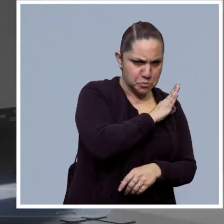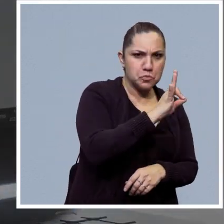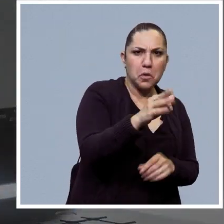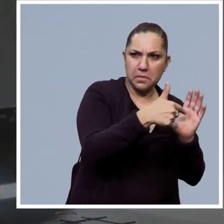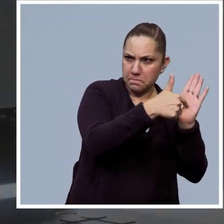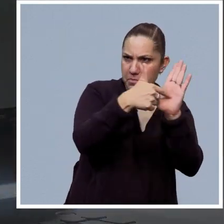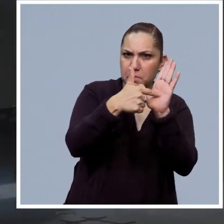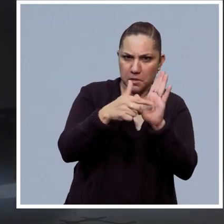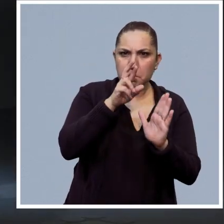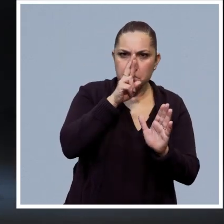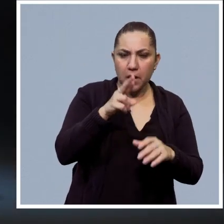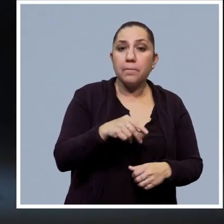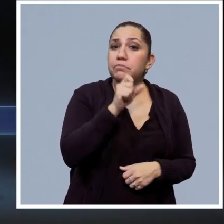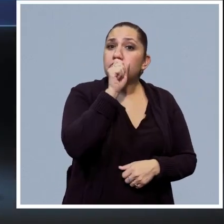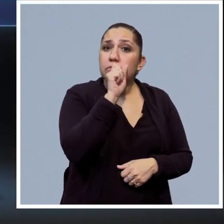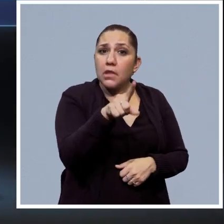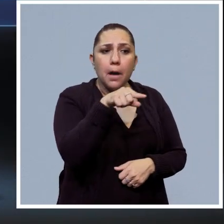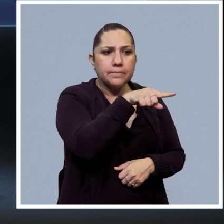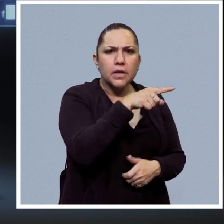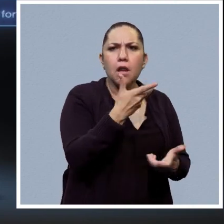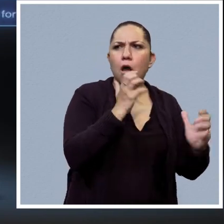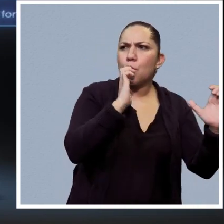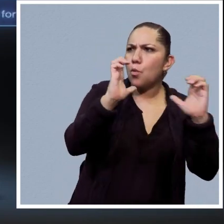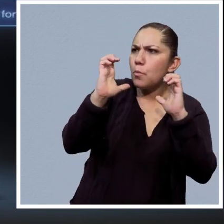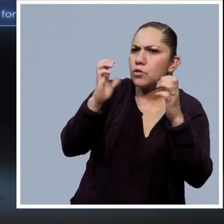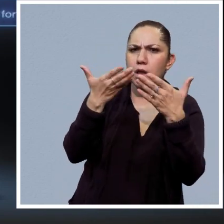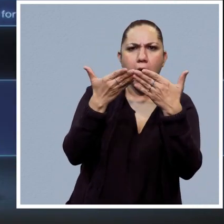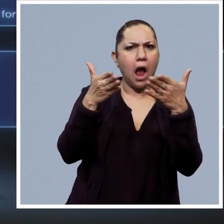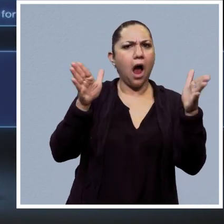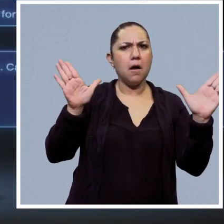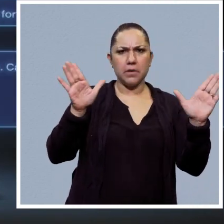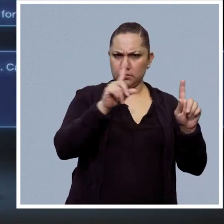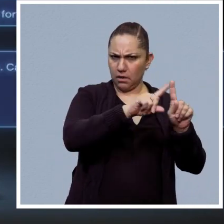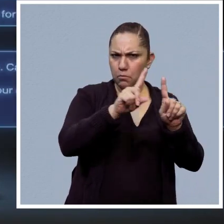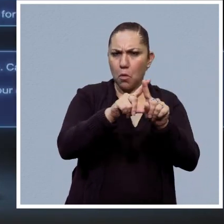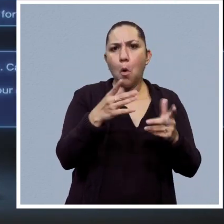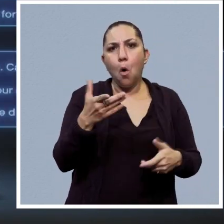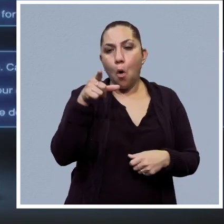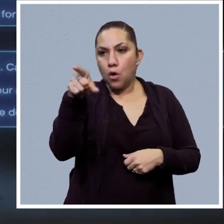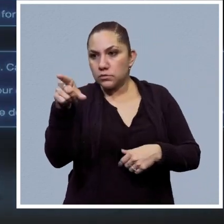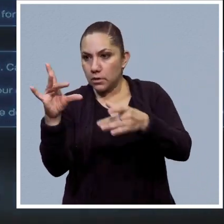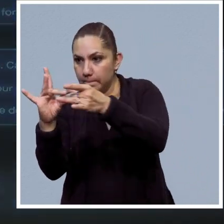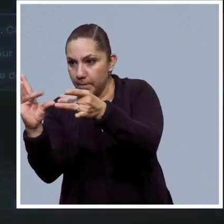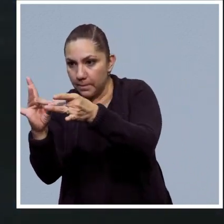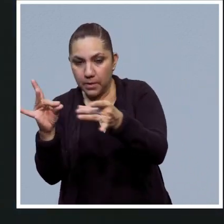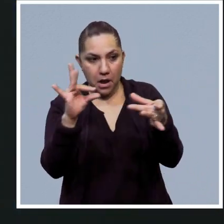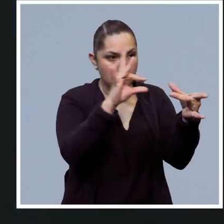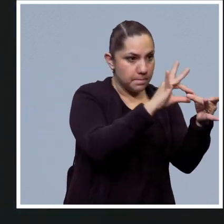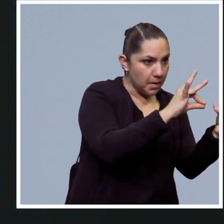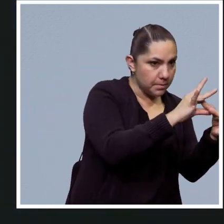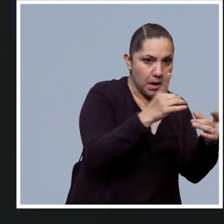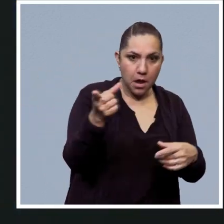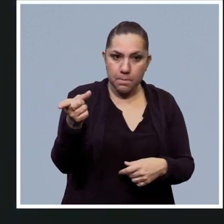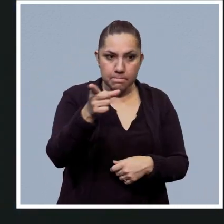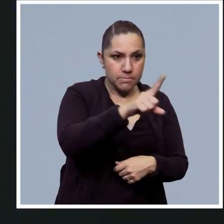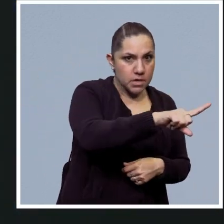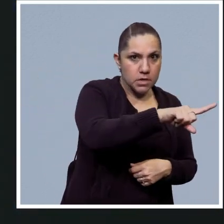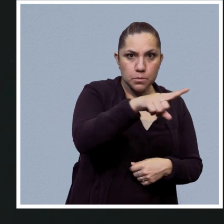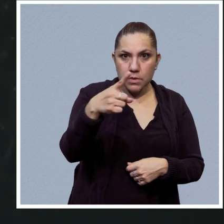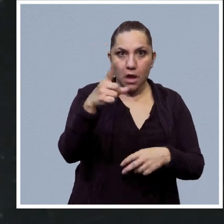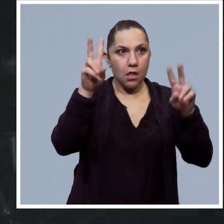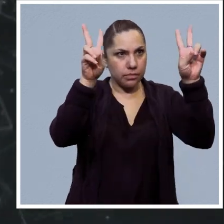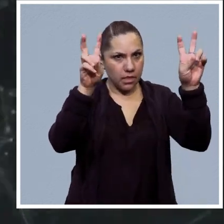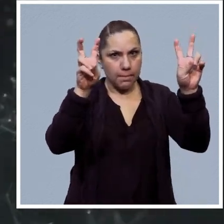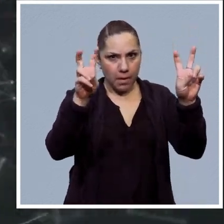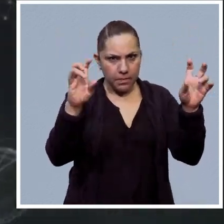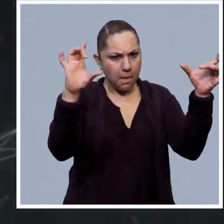específicas. GPT chat es capaz de mantener conversaciones abiertas, lo que significa que puede participar en diálogos de múltiples turnos,